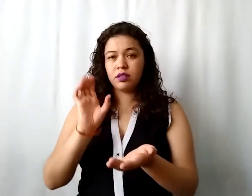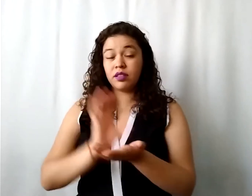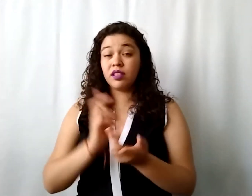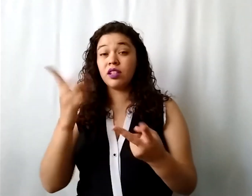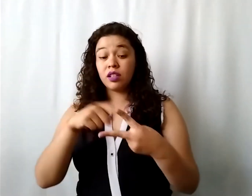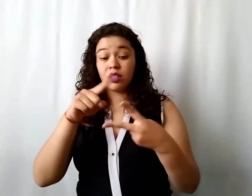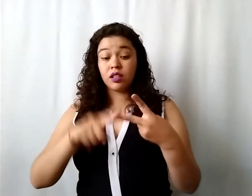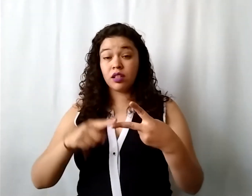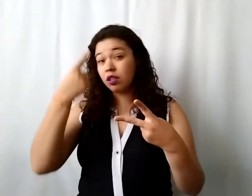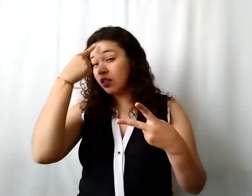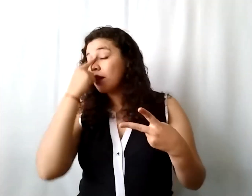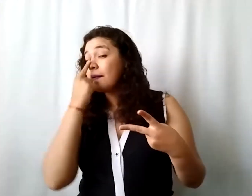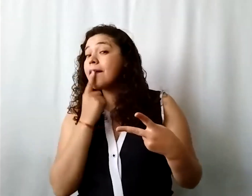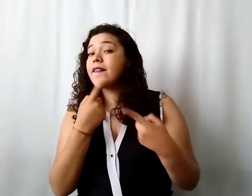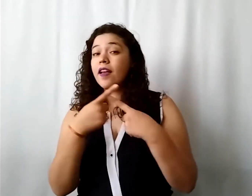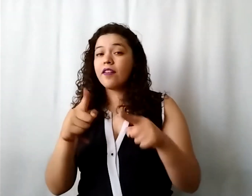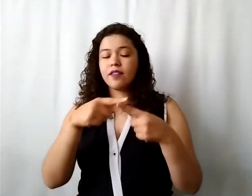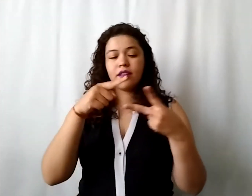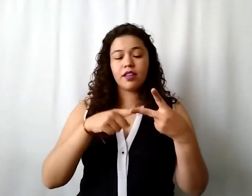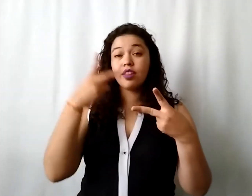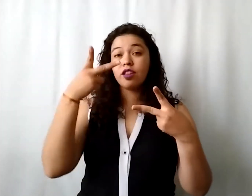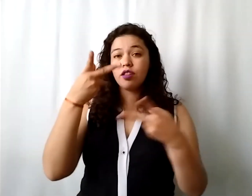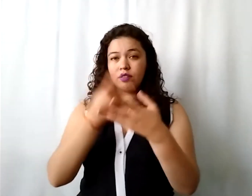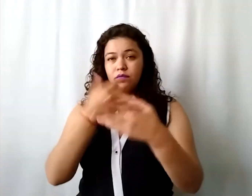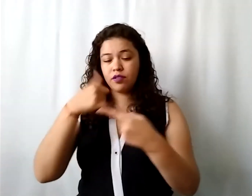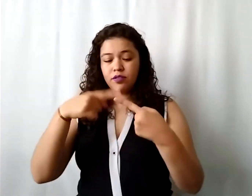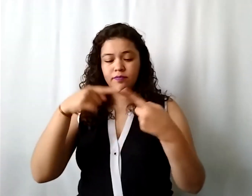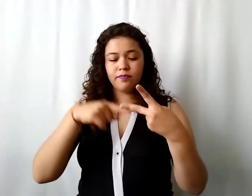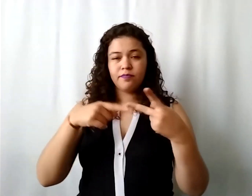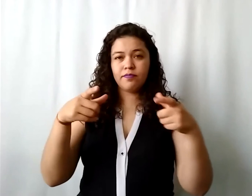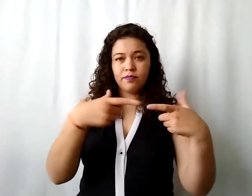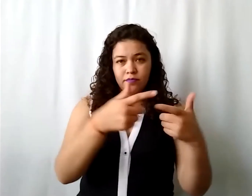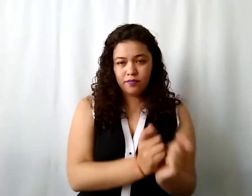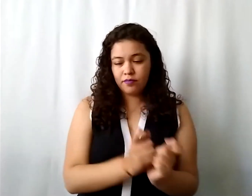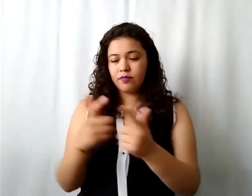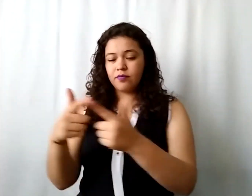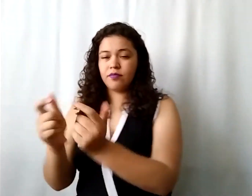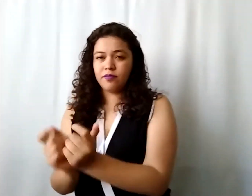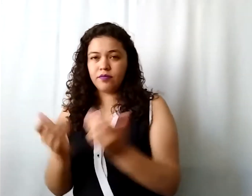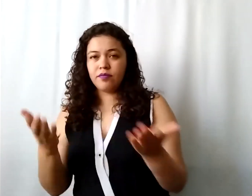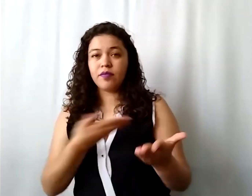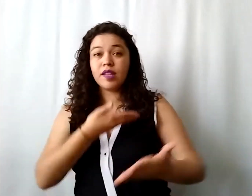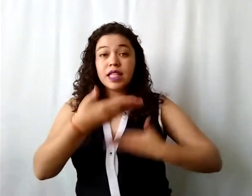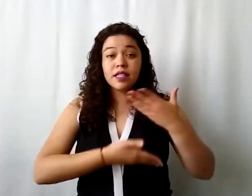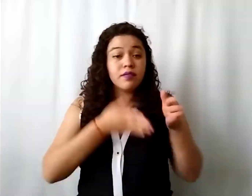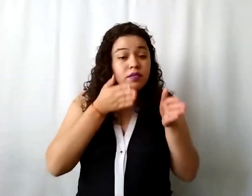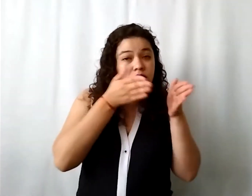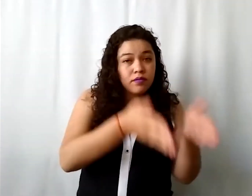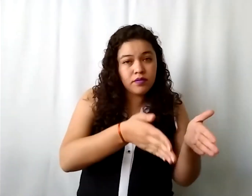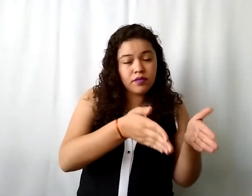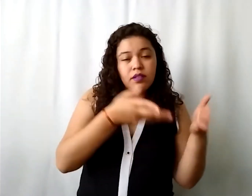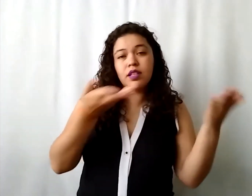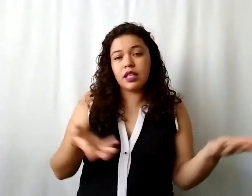de población por lo tanto son dos proyectos y en cada proyecto van a haber servicios específicos para